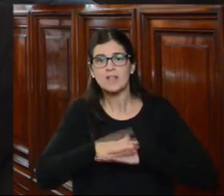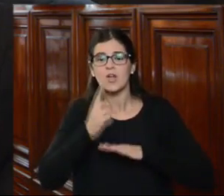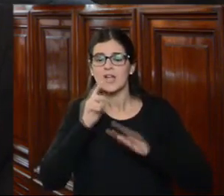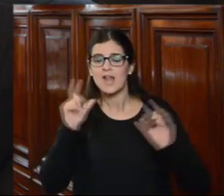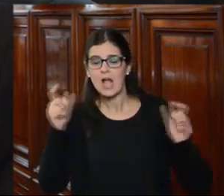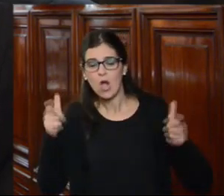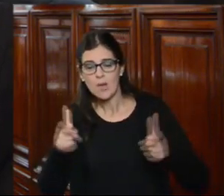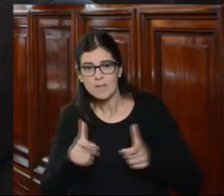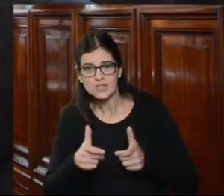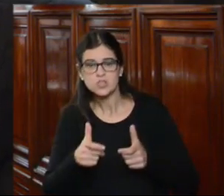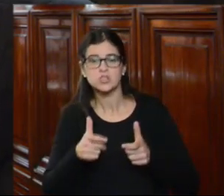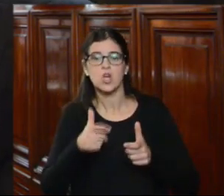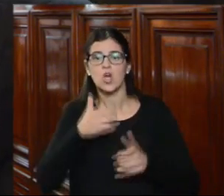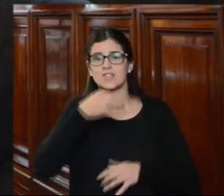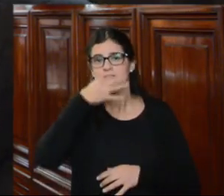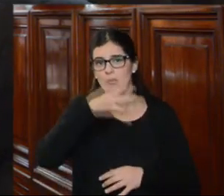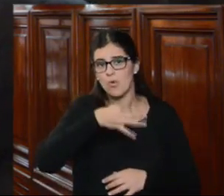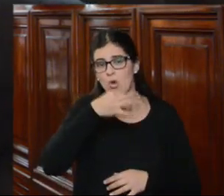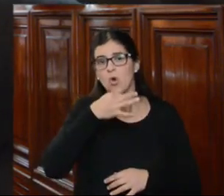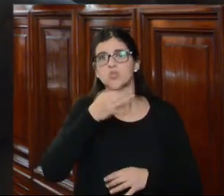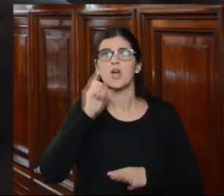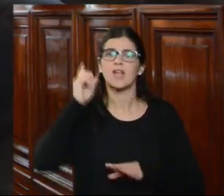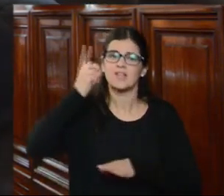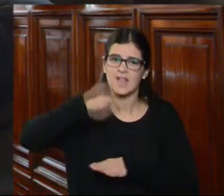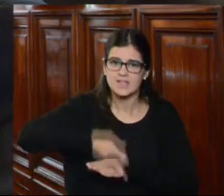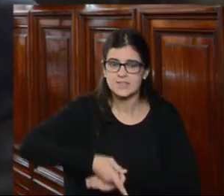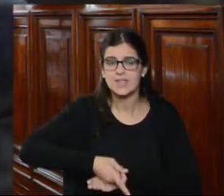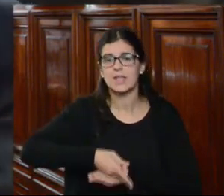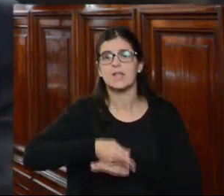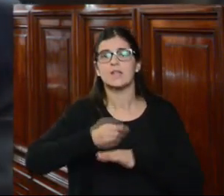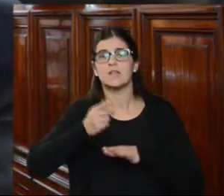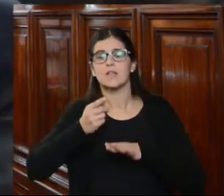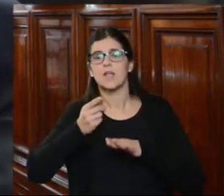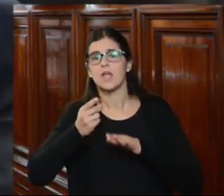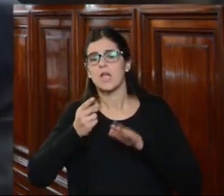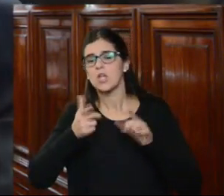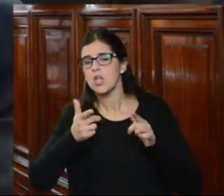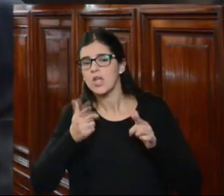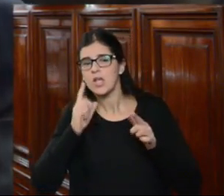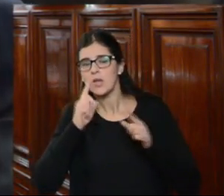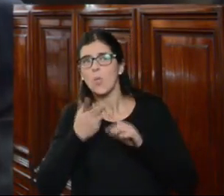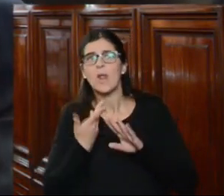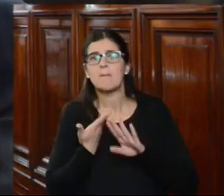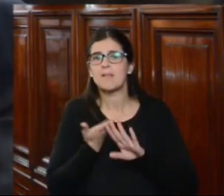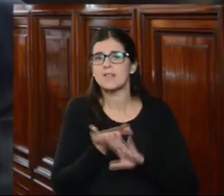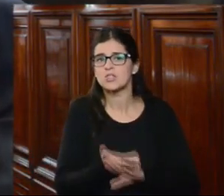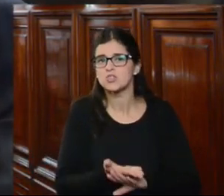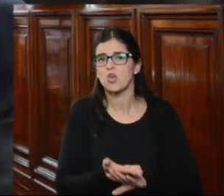comisión se pronuncia ni toma decisiones ni tiene en vista una petición